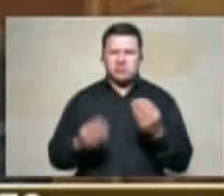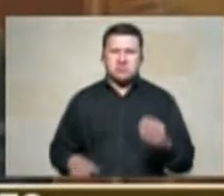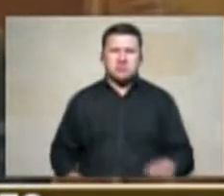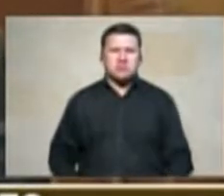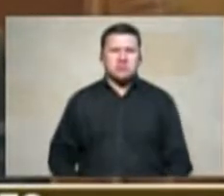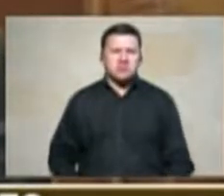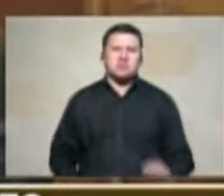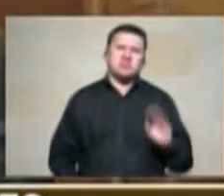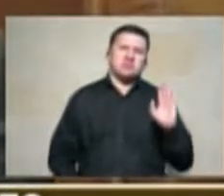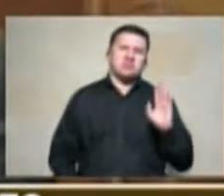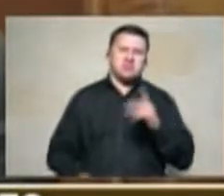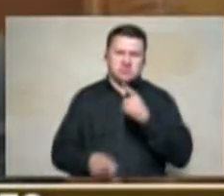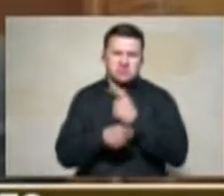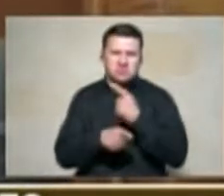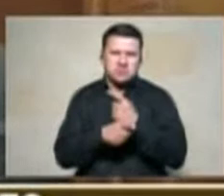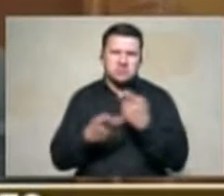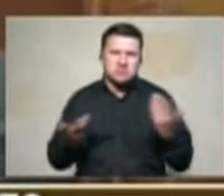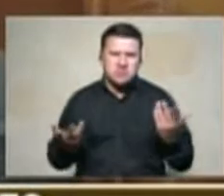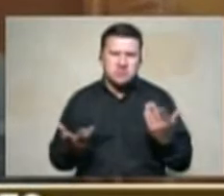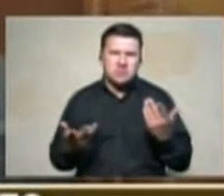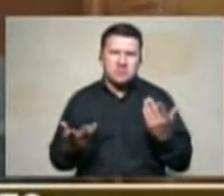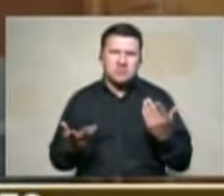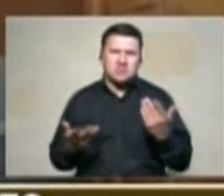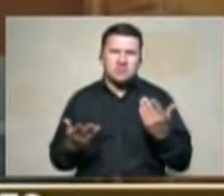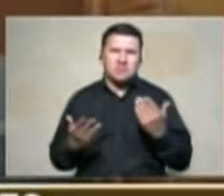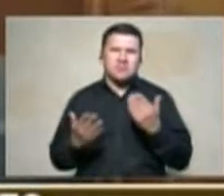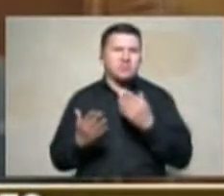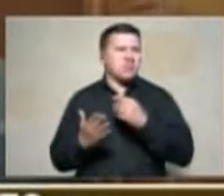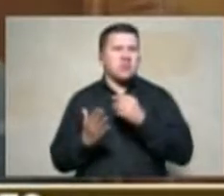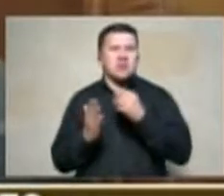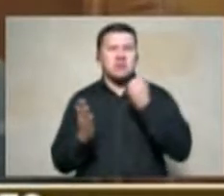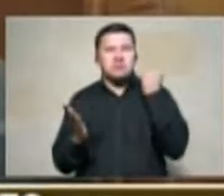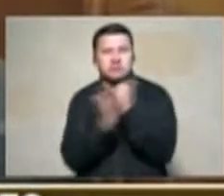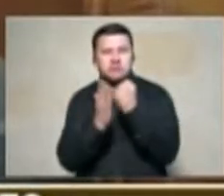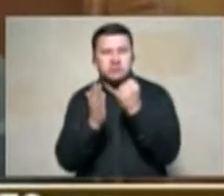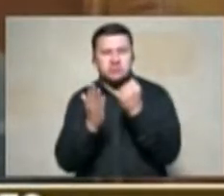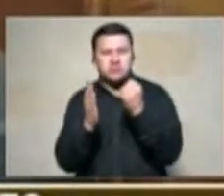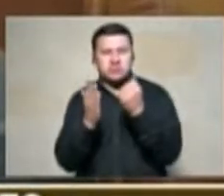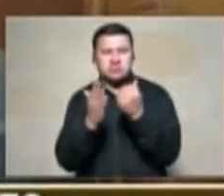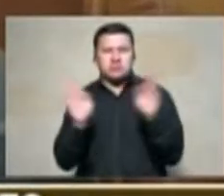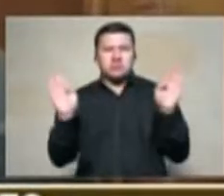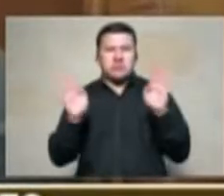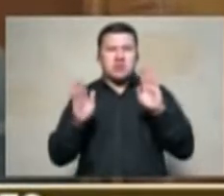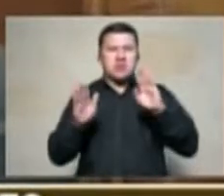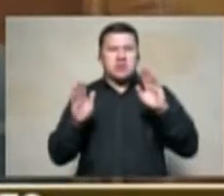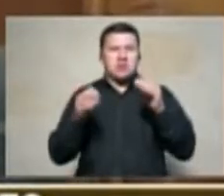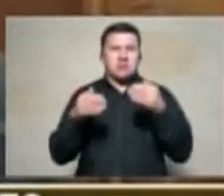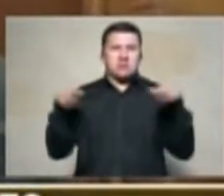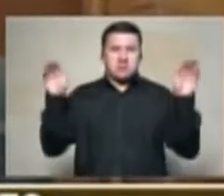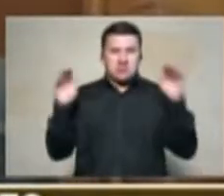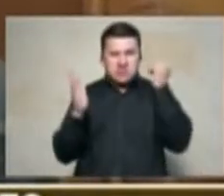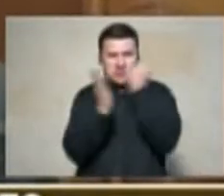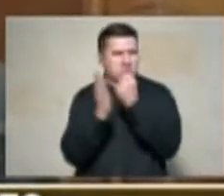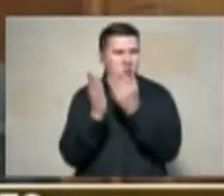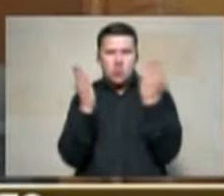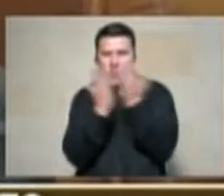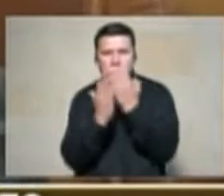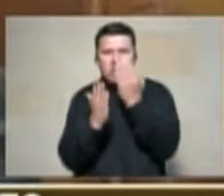pues efectivamente se corrieron escrituras y se hicieron legalizaciones